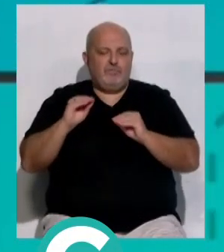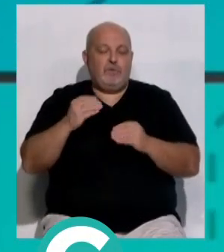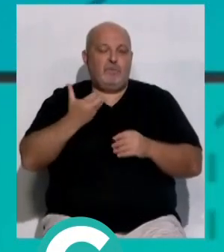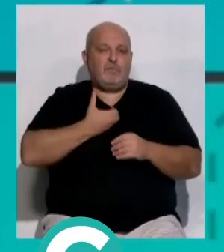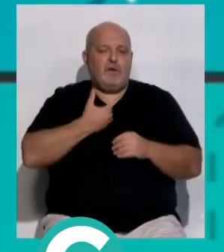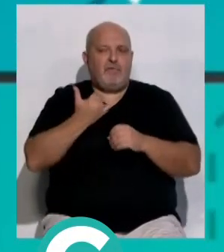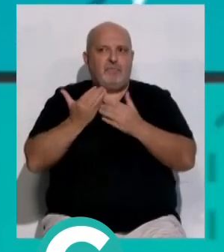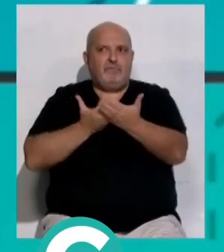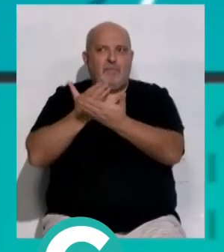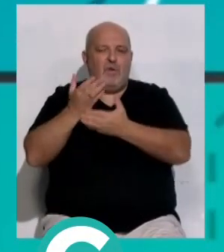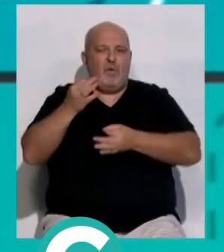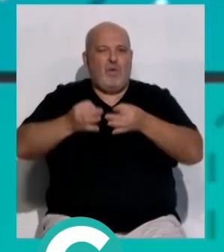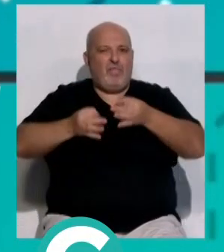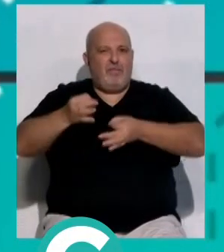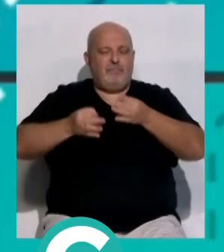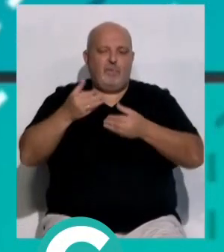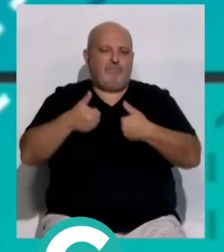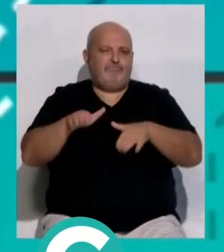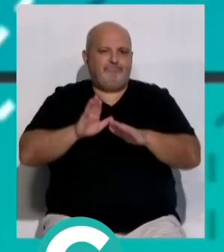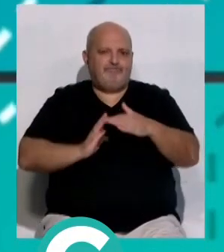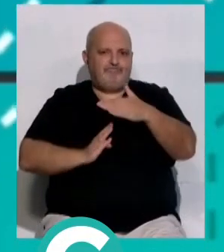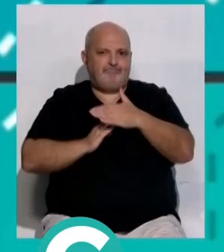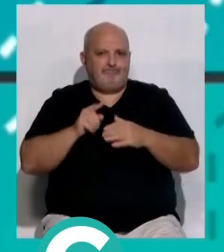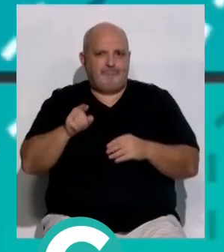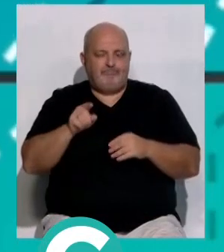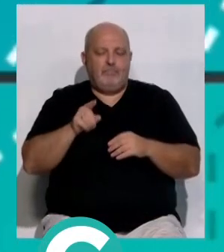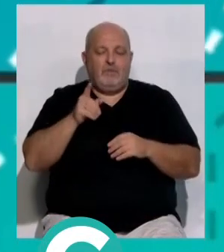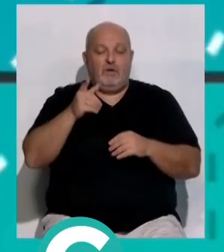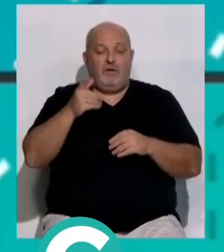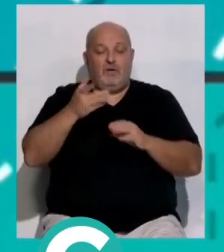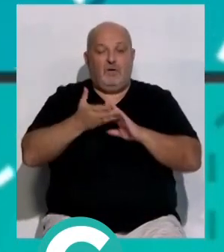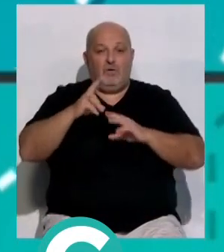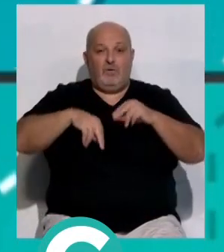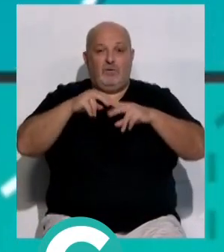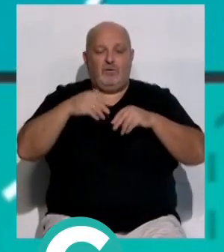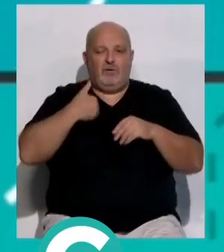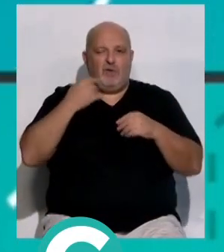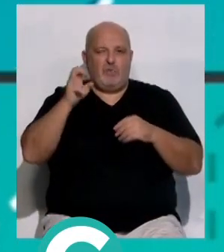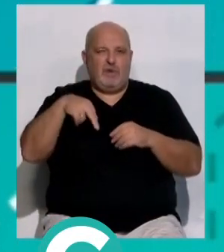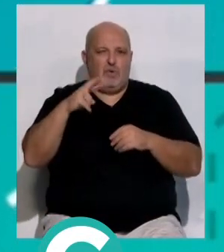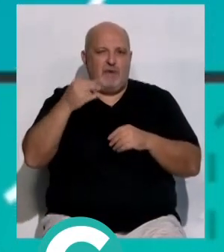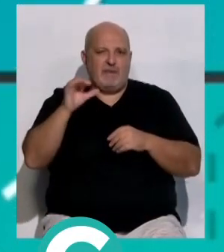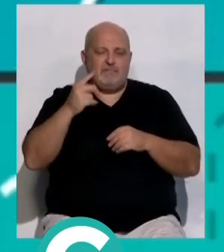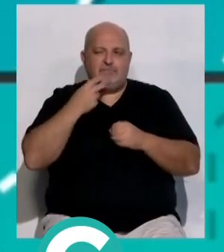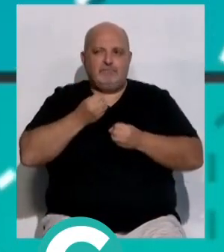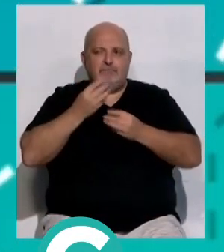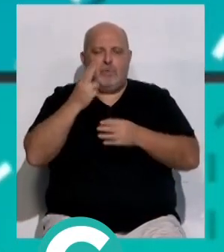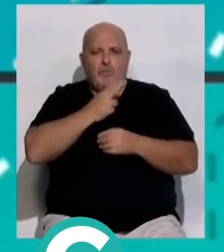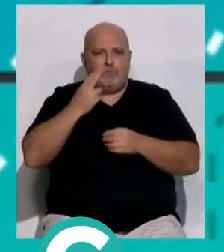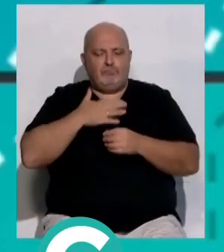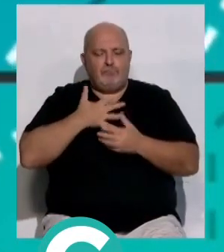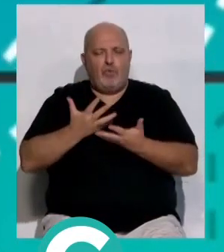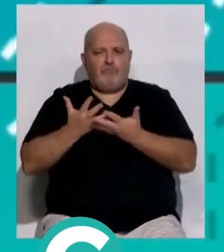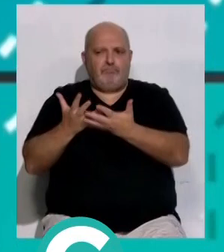El ayuntamiento ha solicitado al juzgado la suspensión de este lanzamiento. El constructor gaditano Agustín Rubiales ha expresado su compromiso